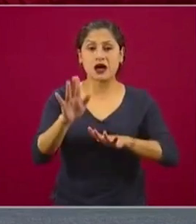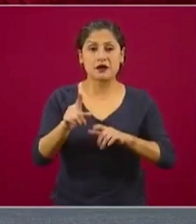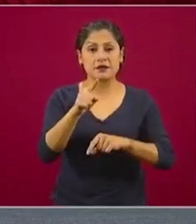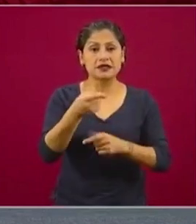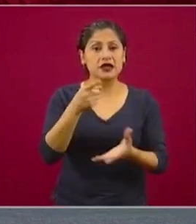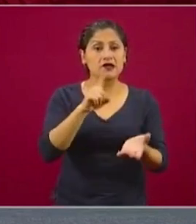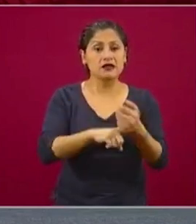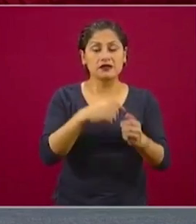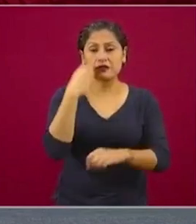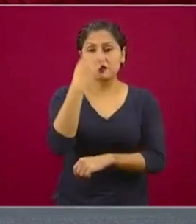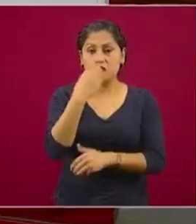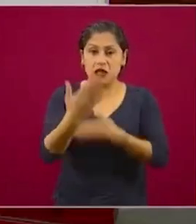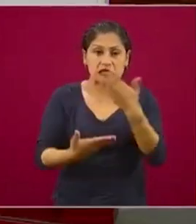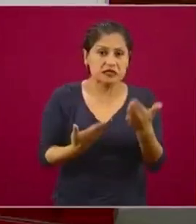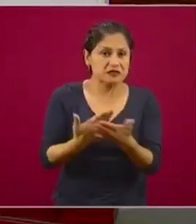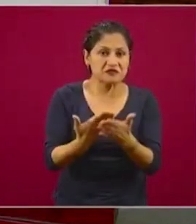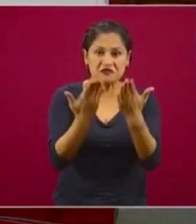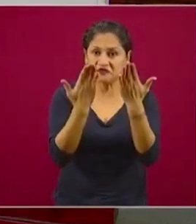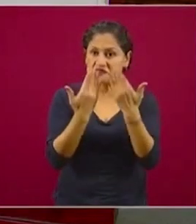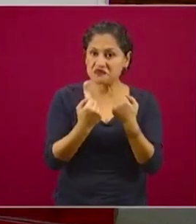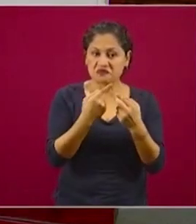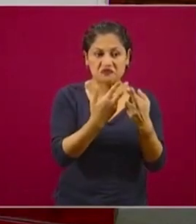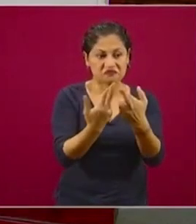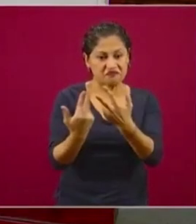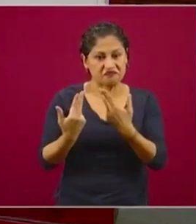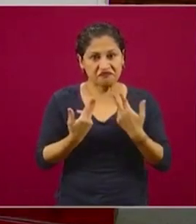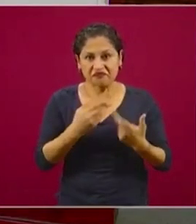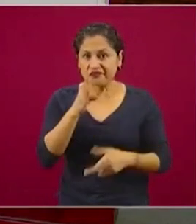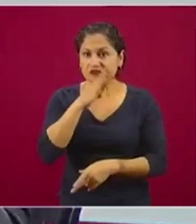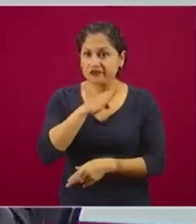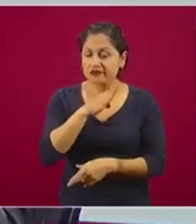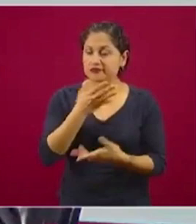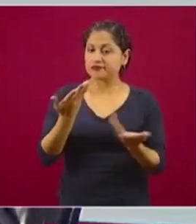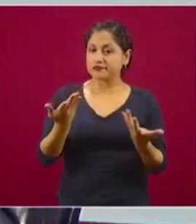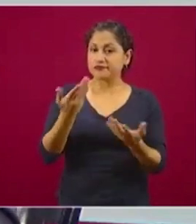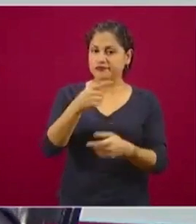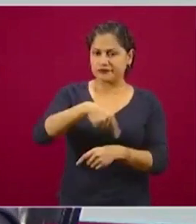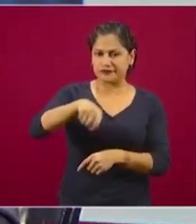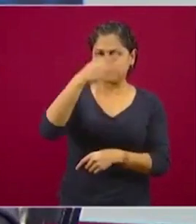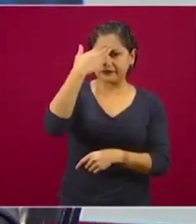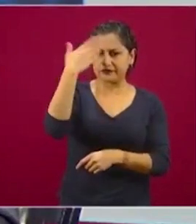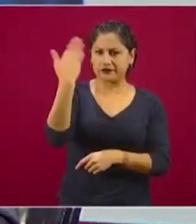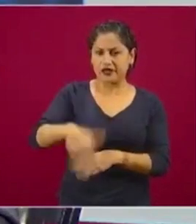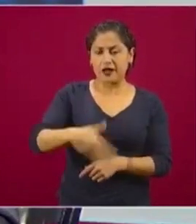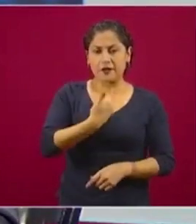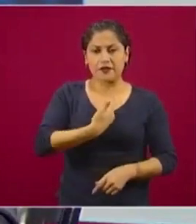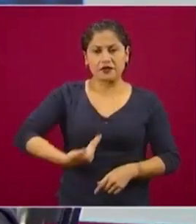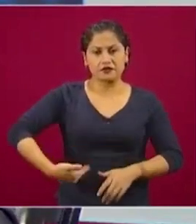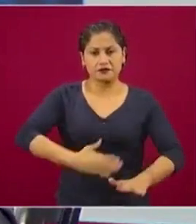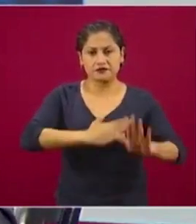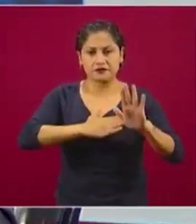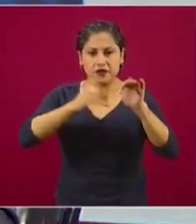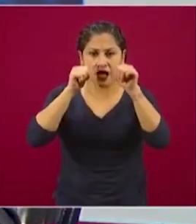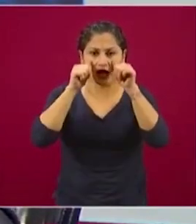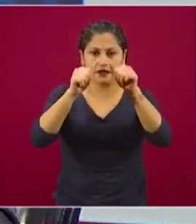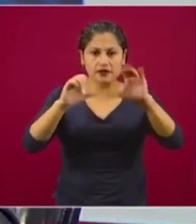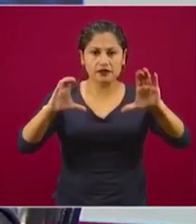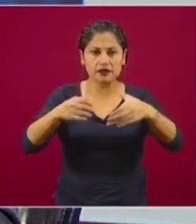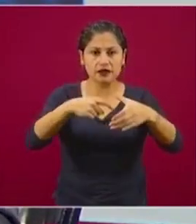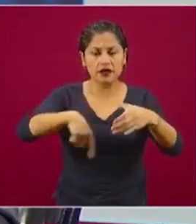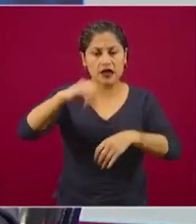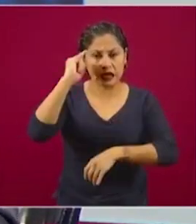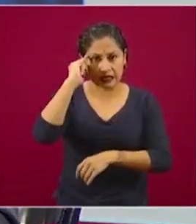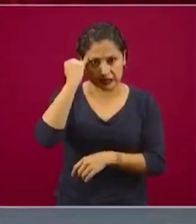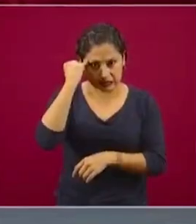en muy mal estado. Y todo mundo sabe del compromiso que el presidente tiene con los pueblos indígenas. En